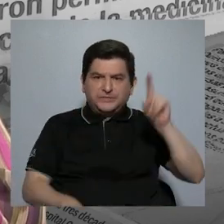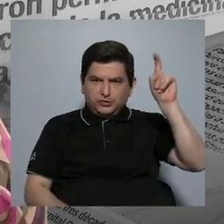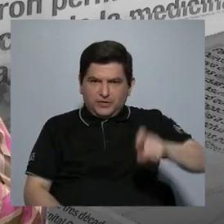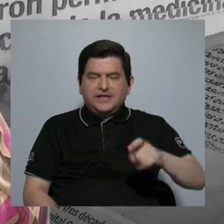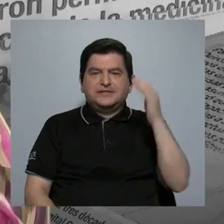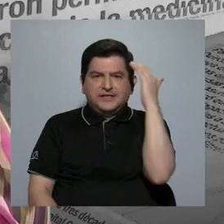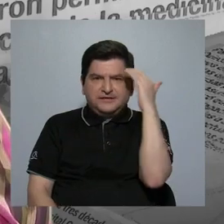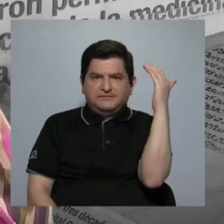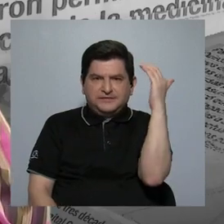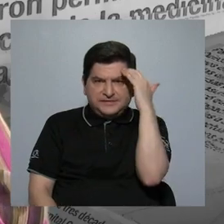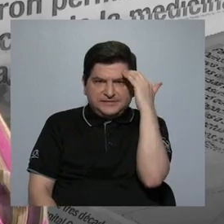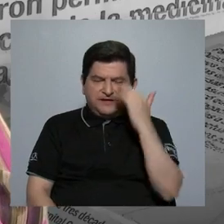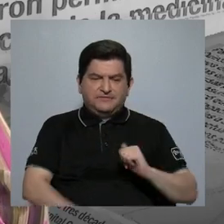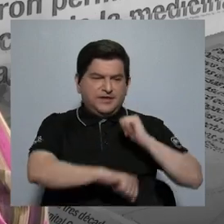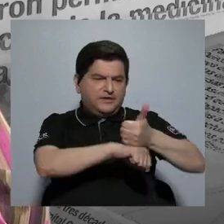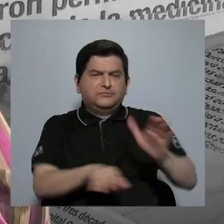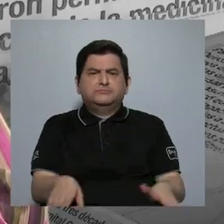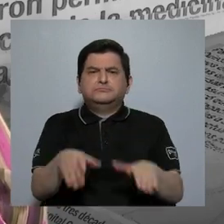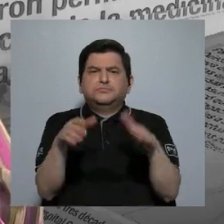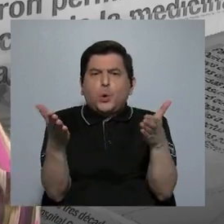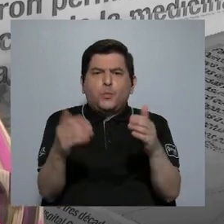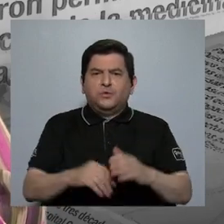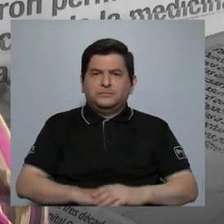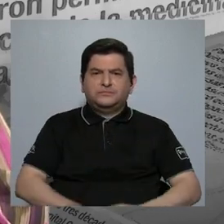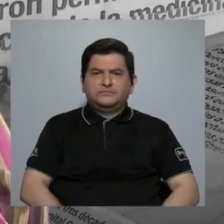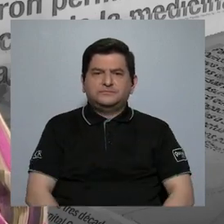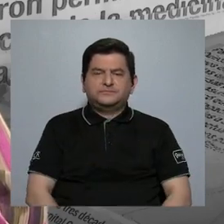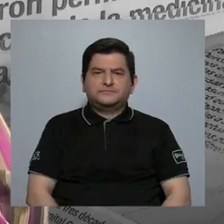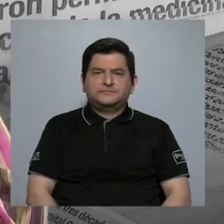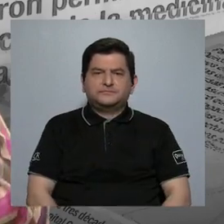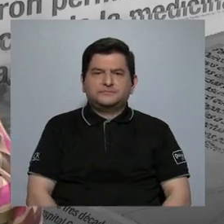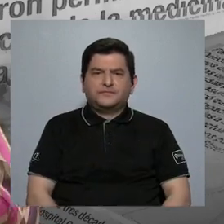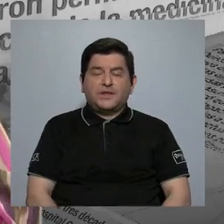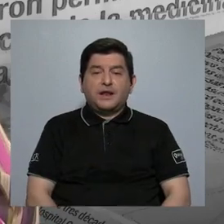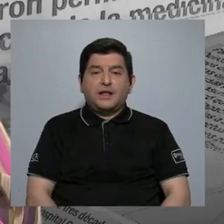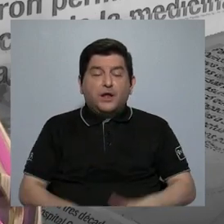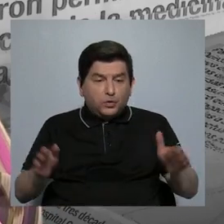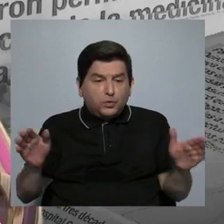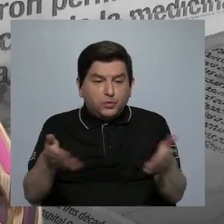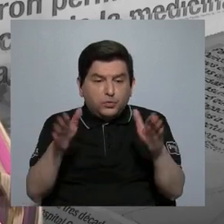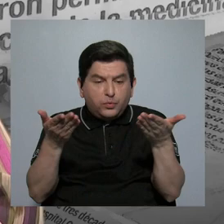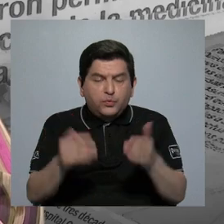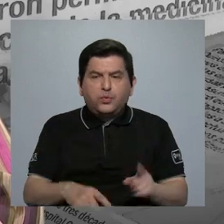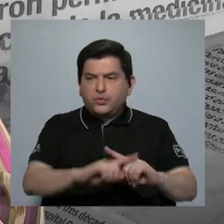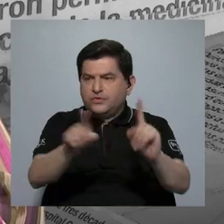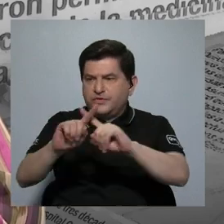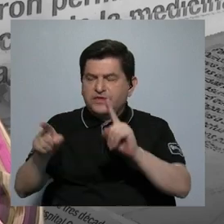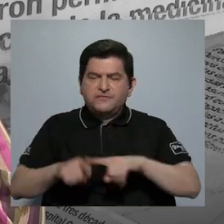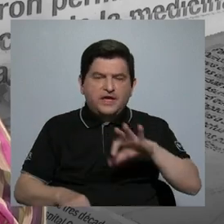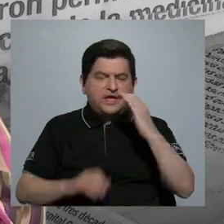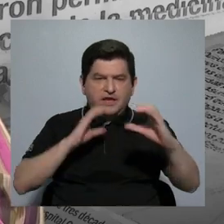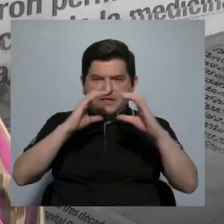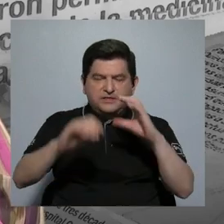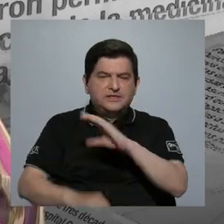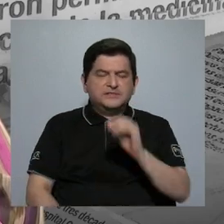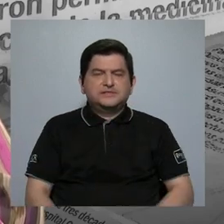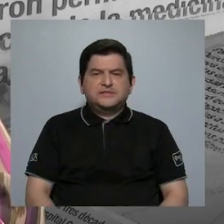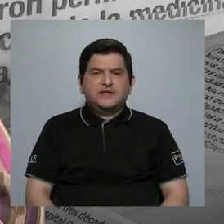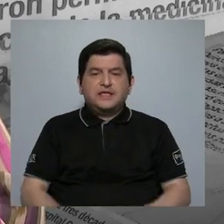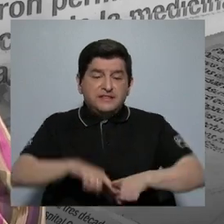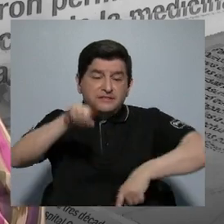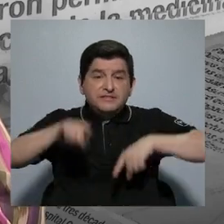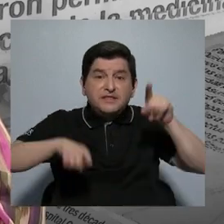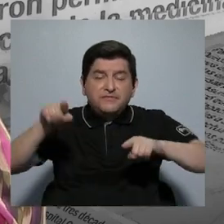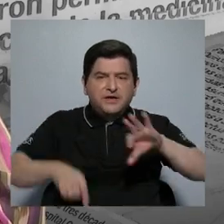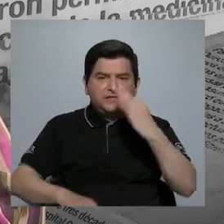deben saber cómo es que se asigna. Debe ser fomentar la pluralidad de medios y la diversidad de medios